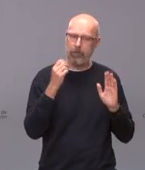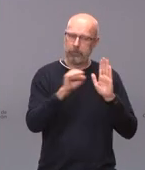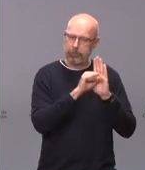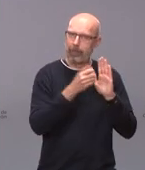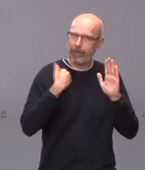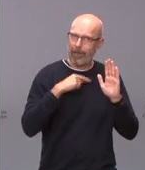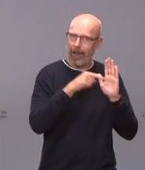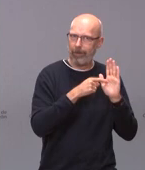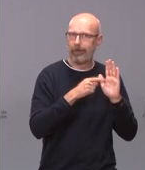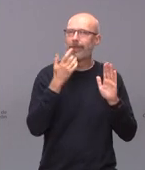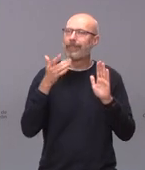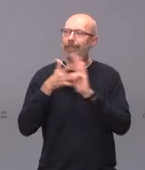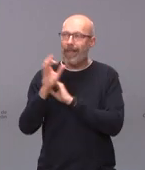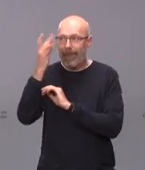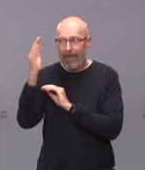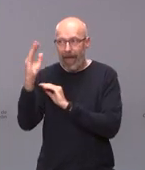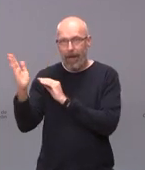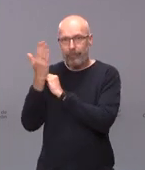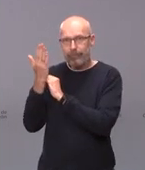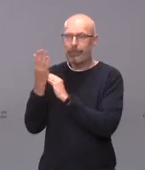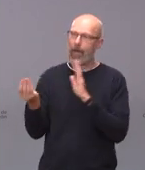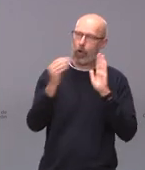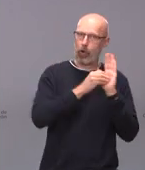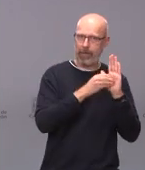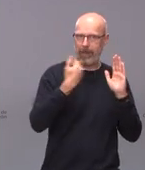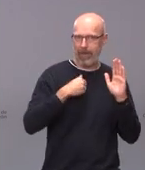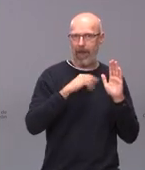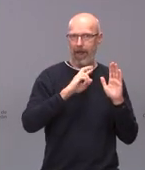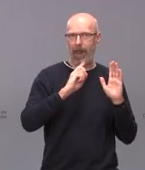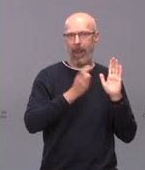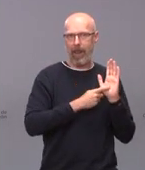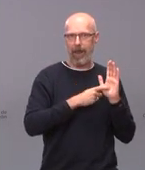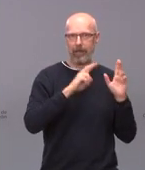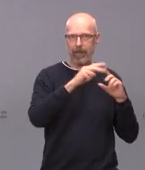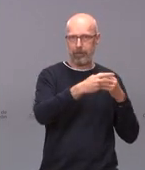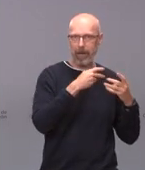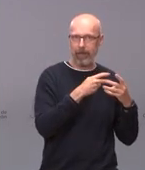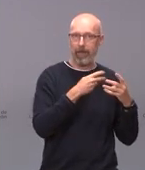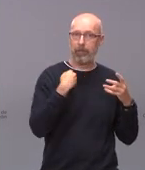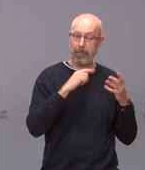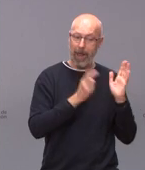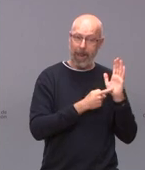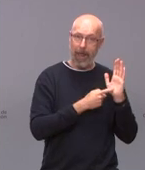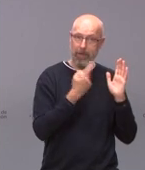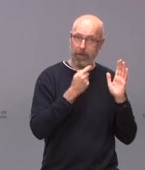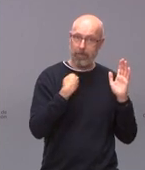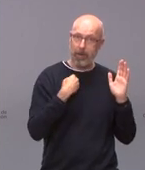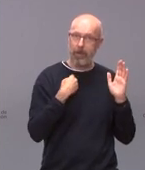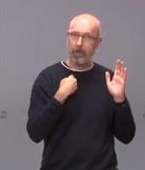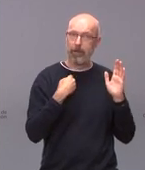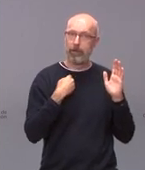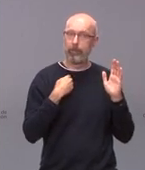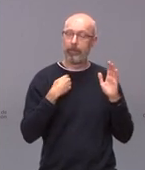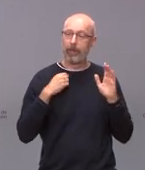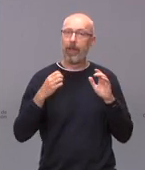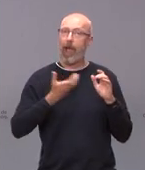su sugerencia ya está recogida en esa ley de transparencia a la que por cierto han votado en contra los alcaldes del Partido